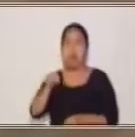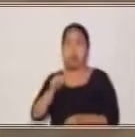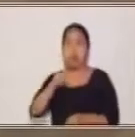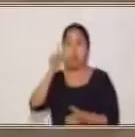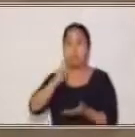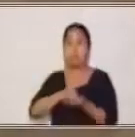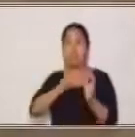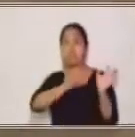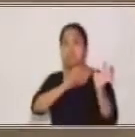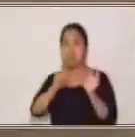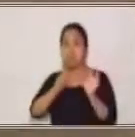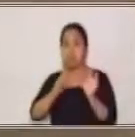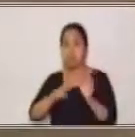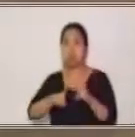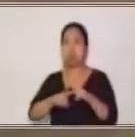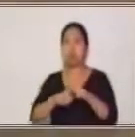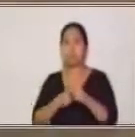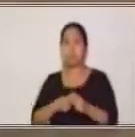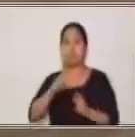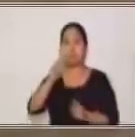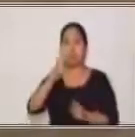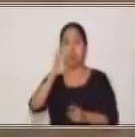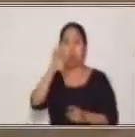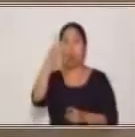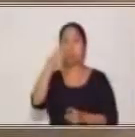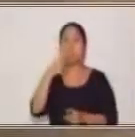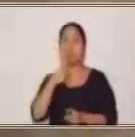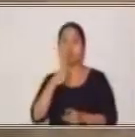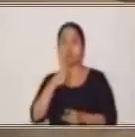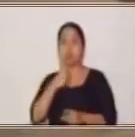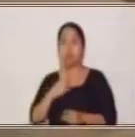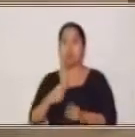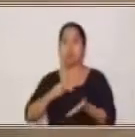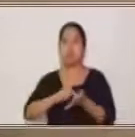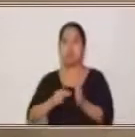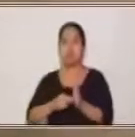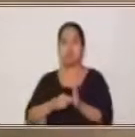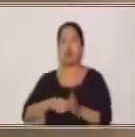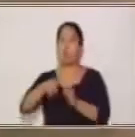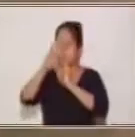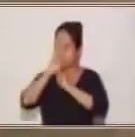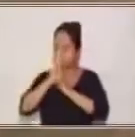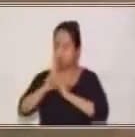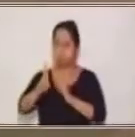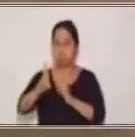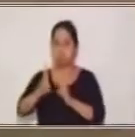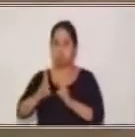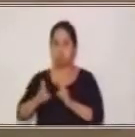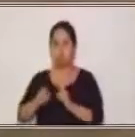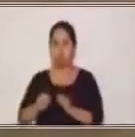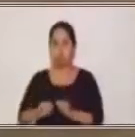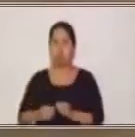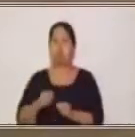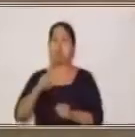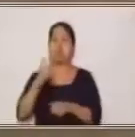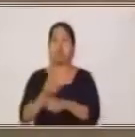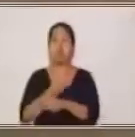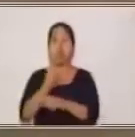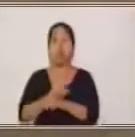en el siglo XVI, el vos indicaba respeto. Se utilizaba mucho para dirigirse a personas